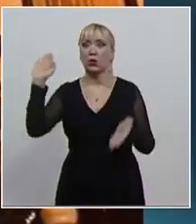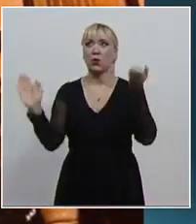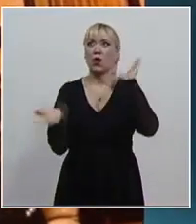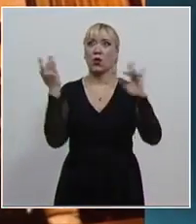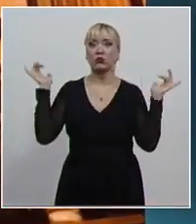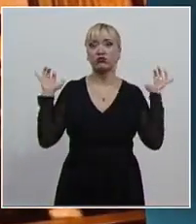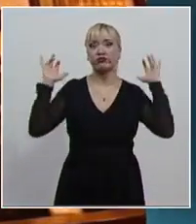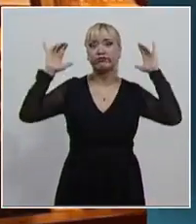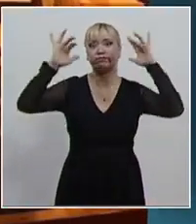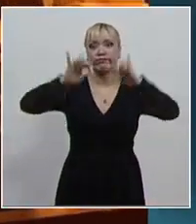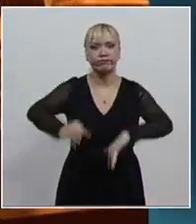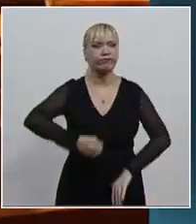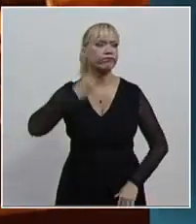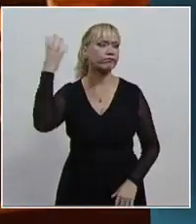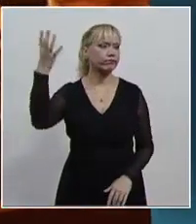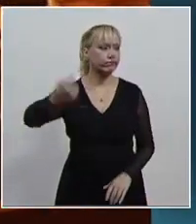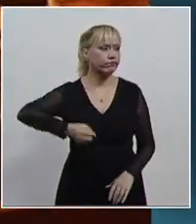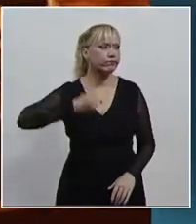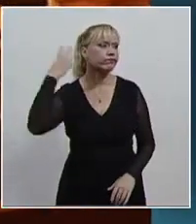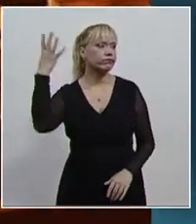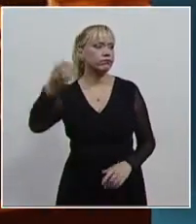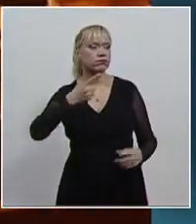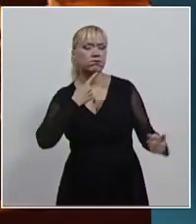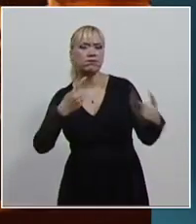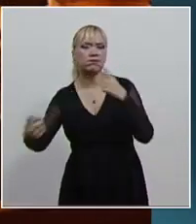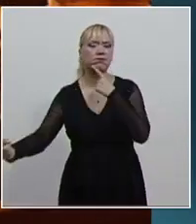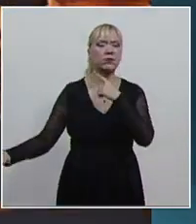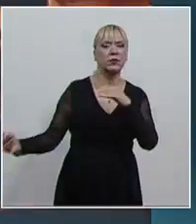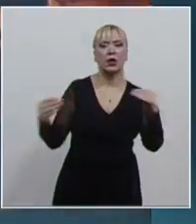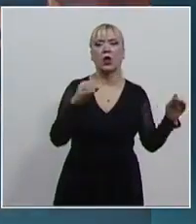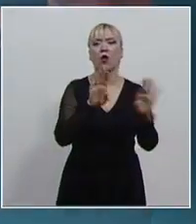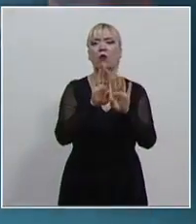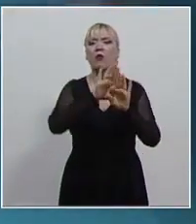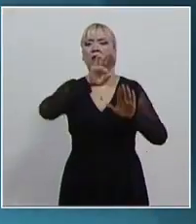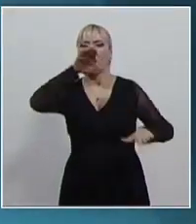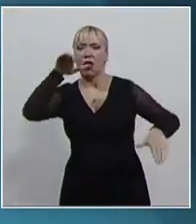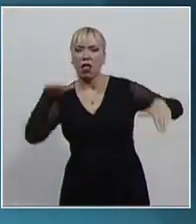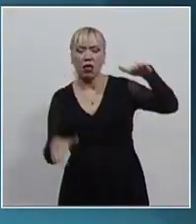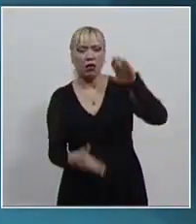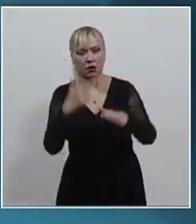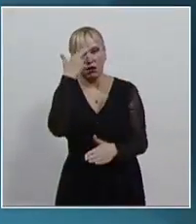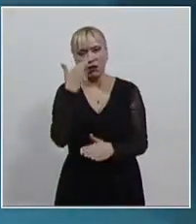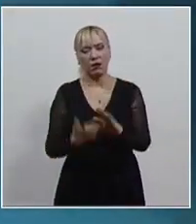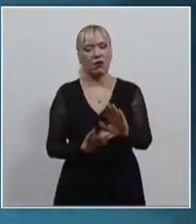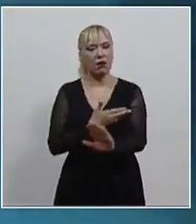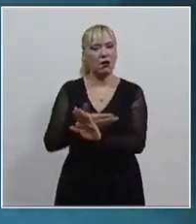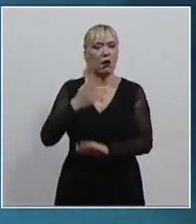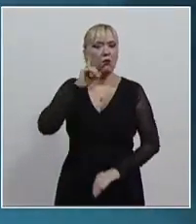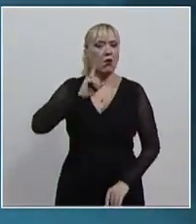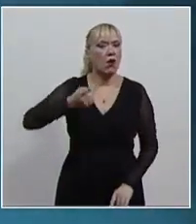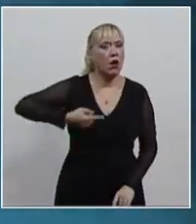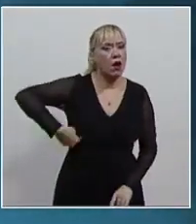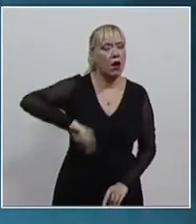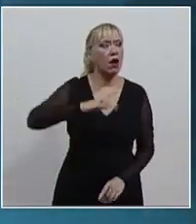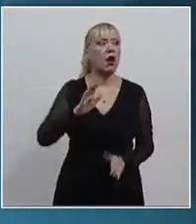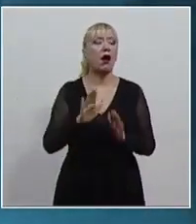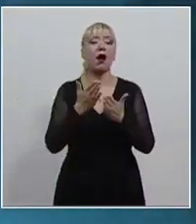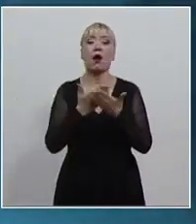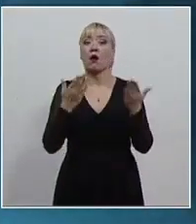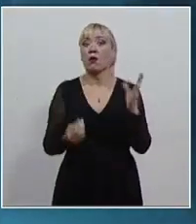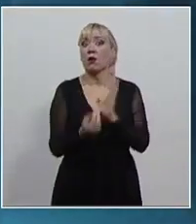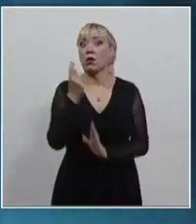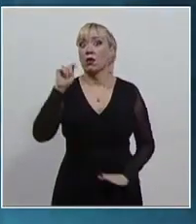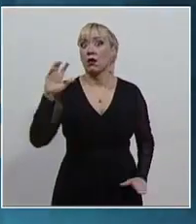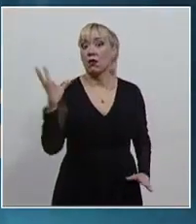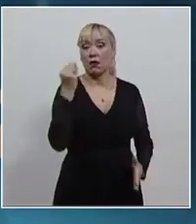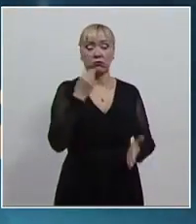cabo conferencias y mesas de debate en torno a la desigualdad y la violencia contra las mujeres, los retos de la inteligencia artificial en